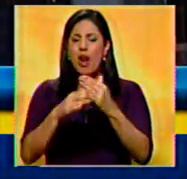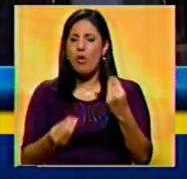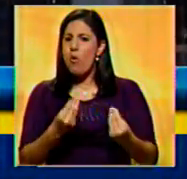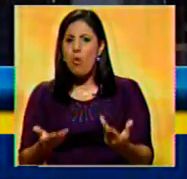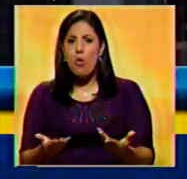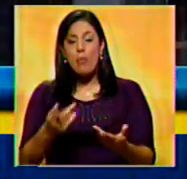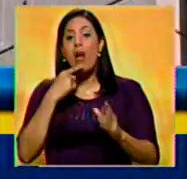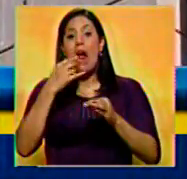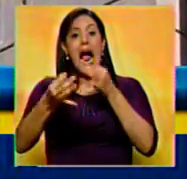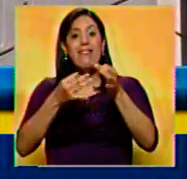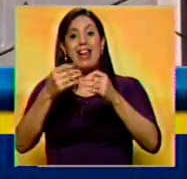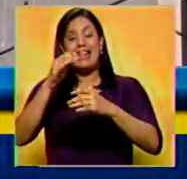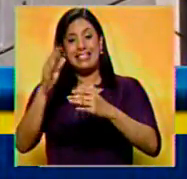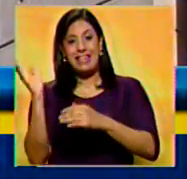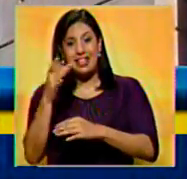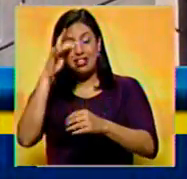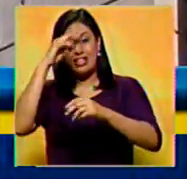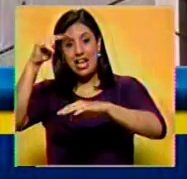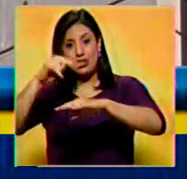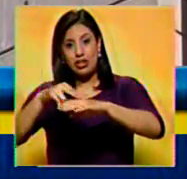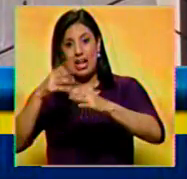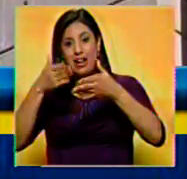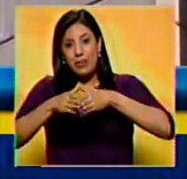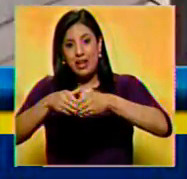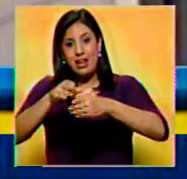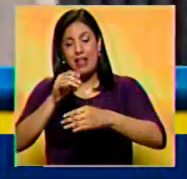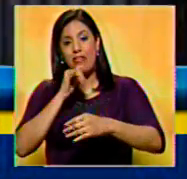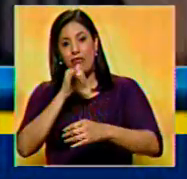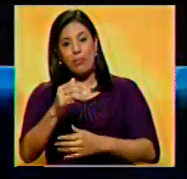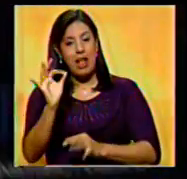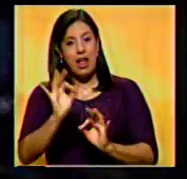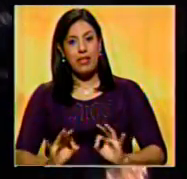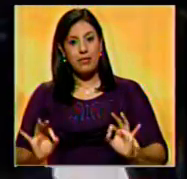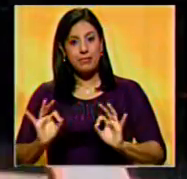los cuales no declaró al Servicio Nacional de Administración Aduanera y Tributaria.